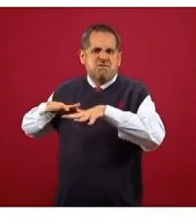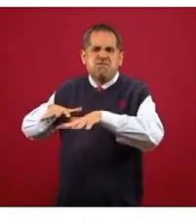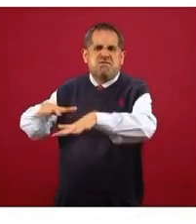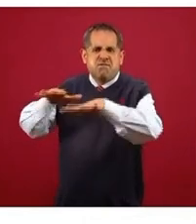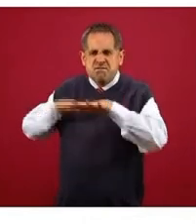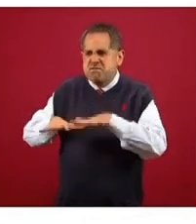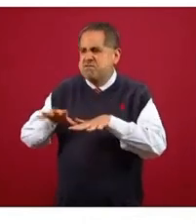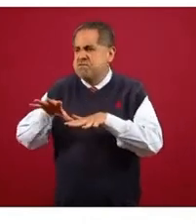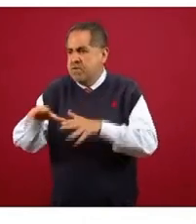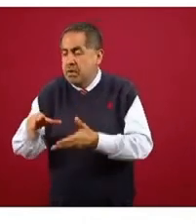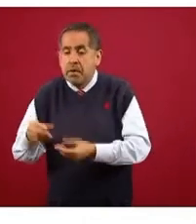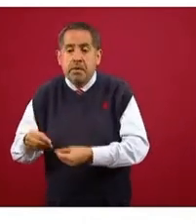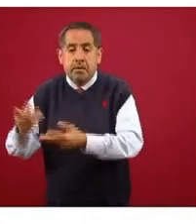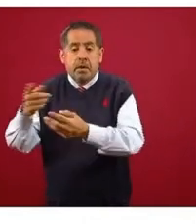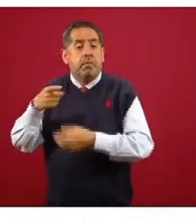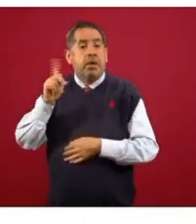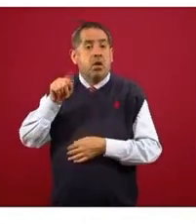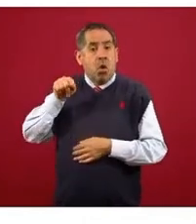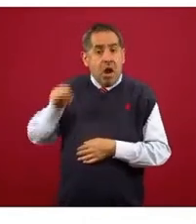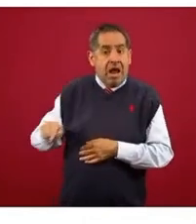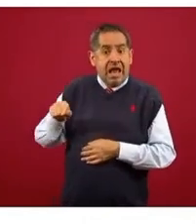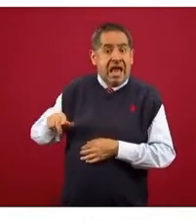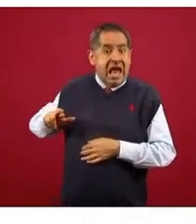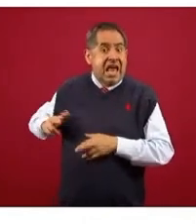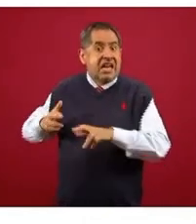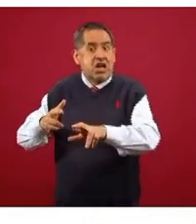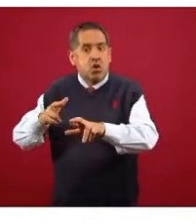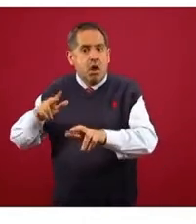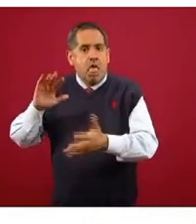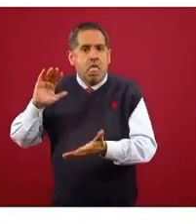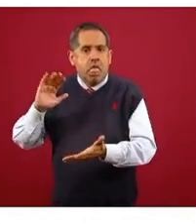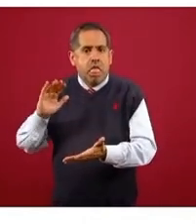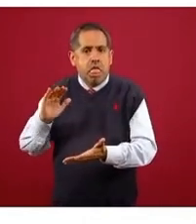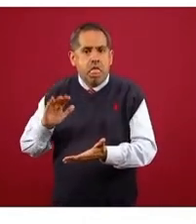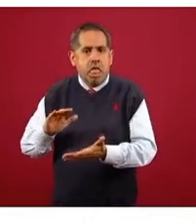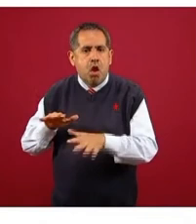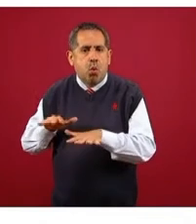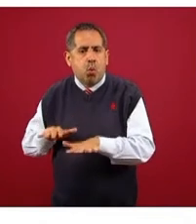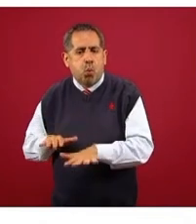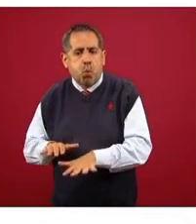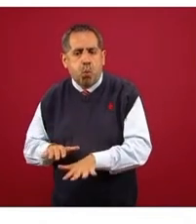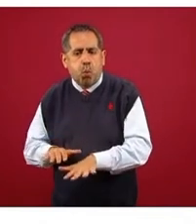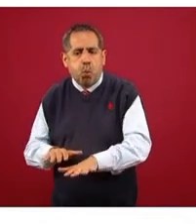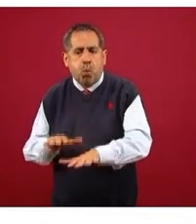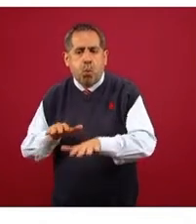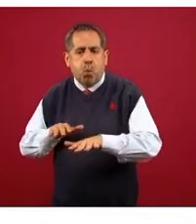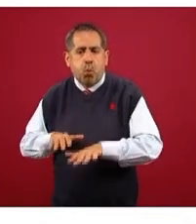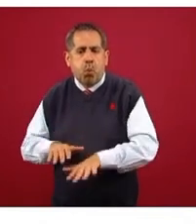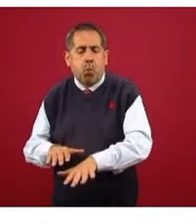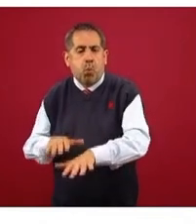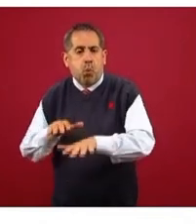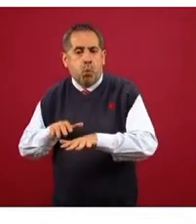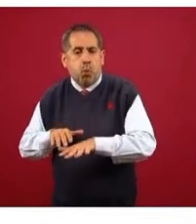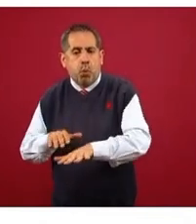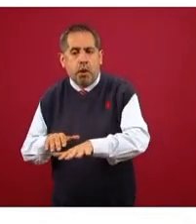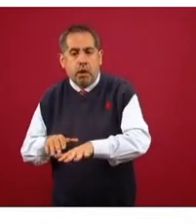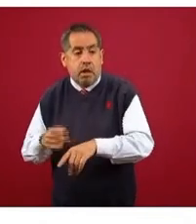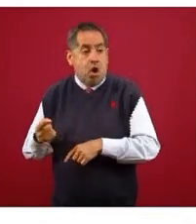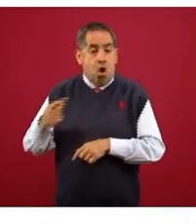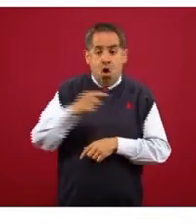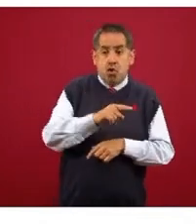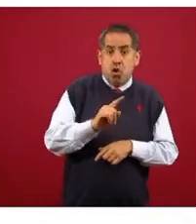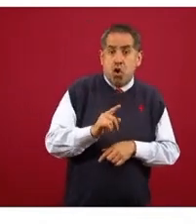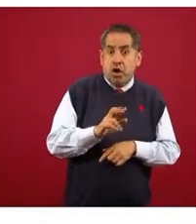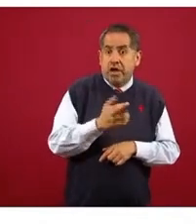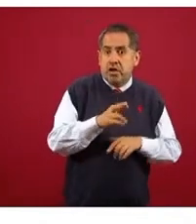Sin embargo, ha ido decreciendo su volumen. ¿Y qué ha pasado? Que los otros ríos han tenido que subir.